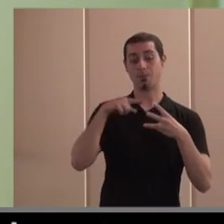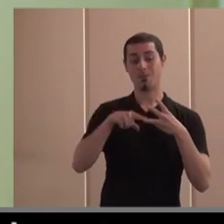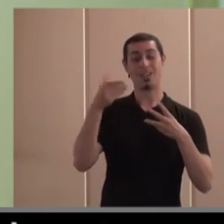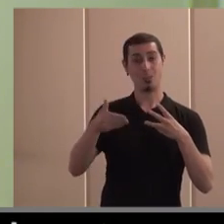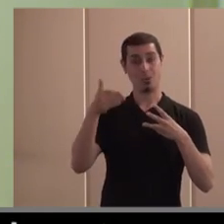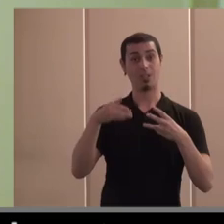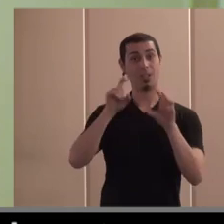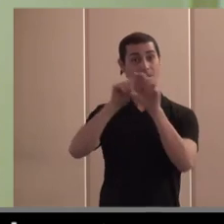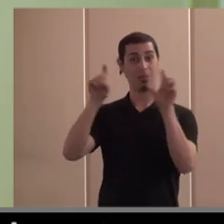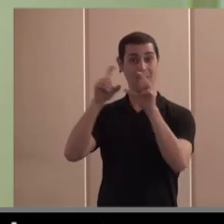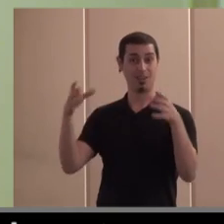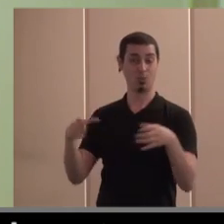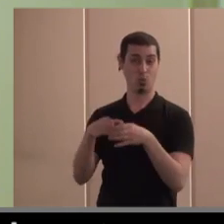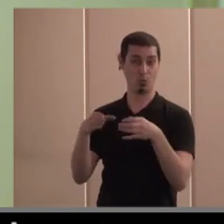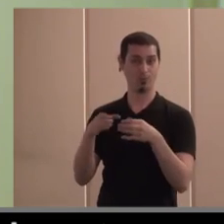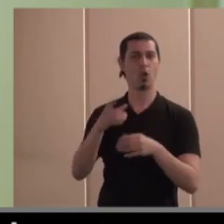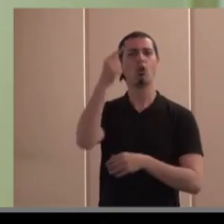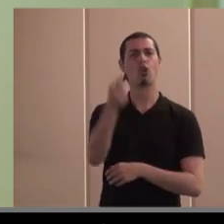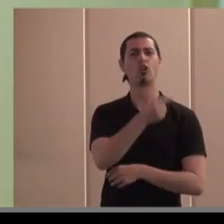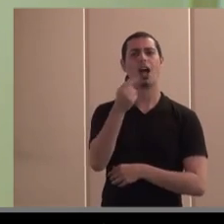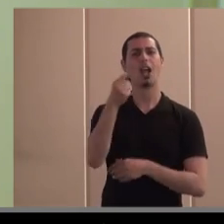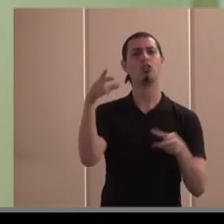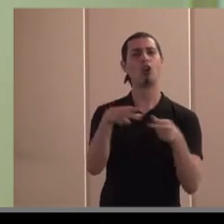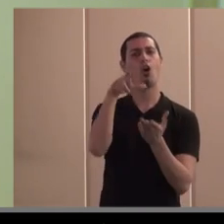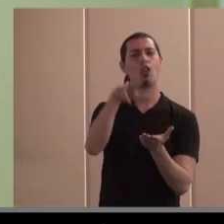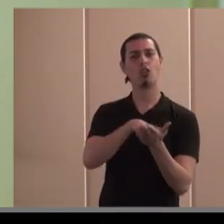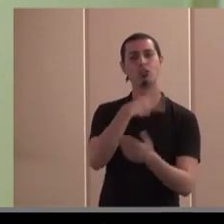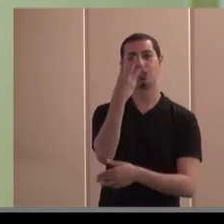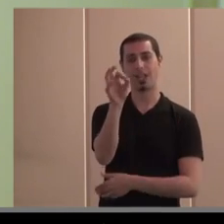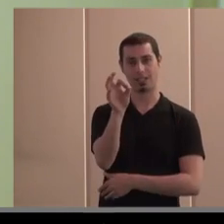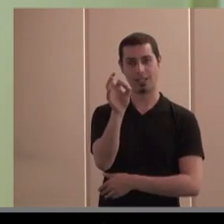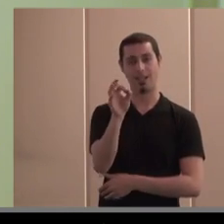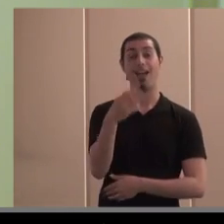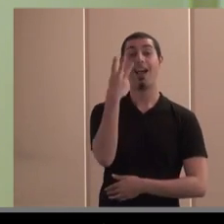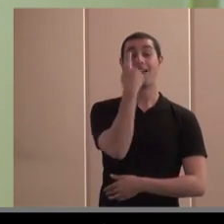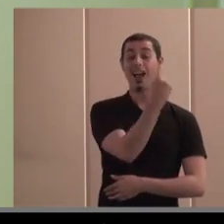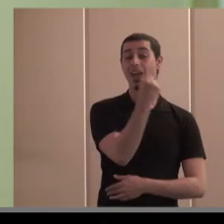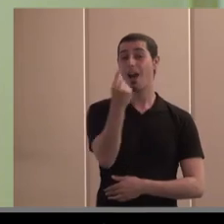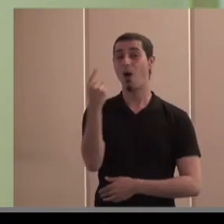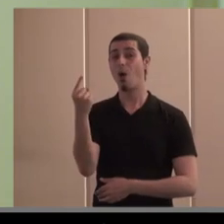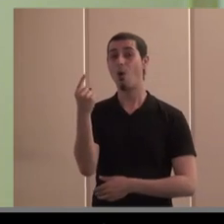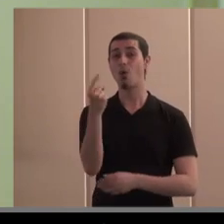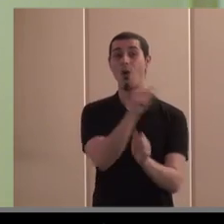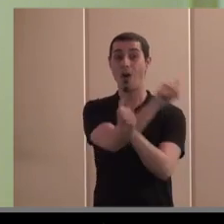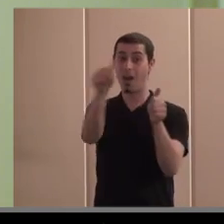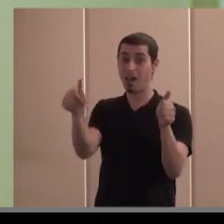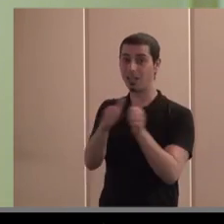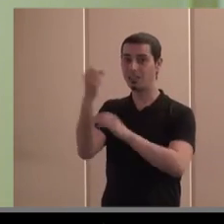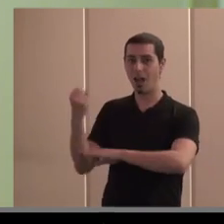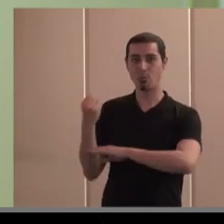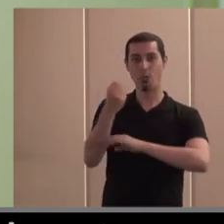importante de grupos empresariales en total somos 30 socios y cada uno de estos 30 socios está apoyado por 200 estructuras